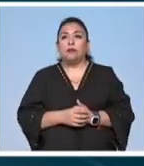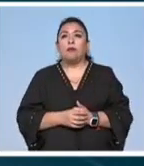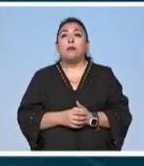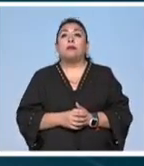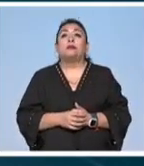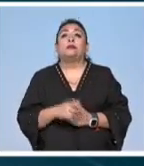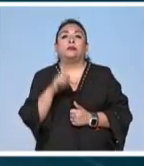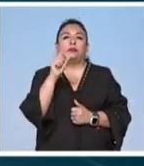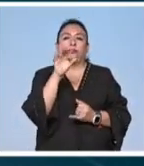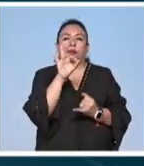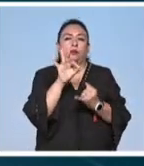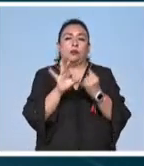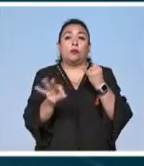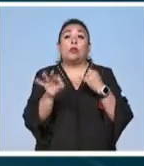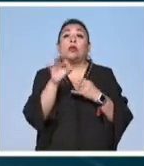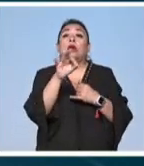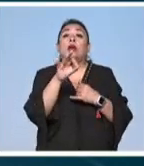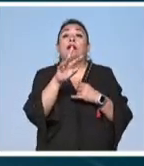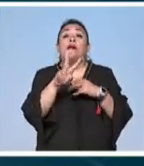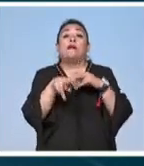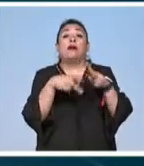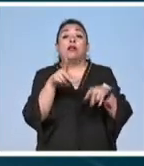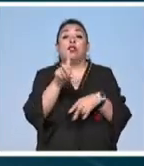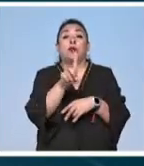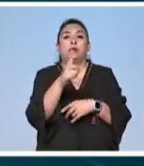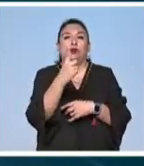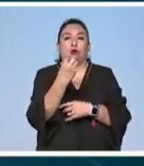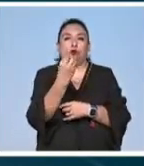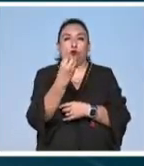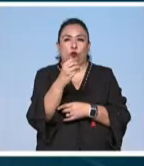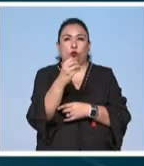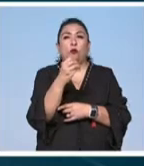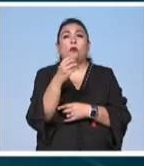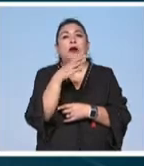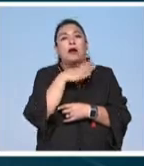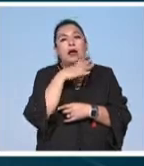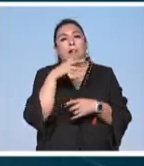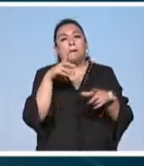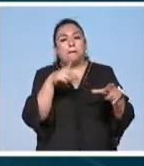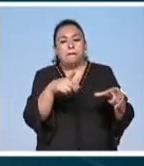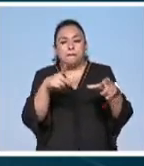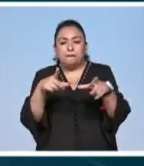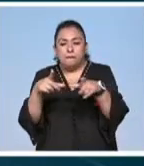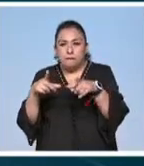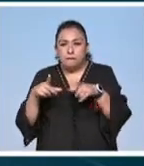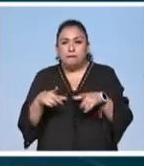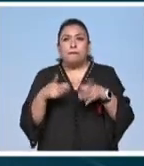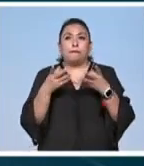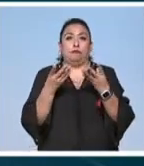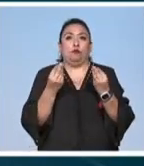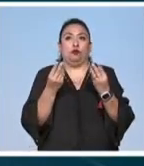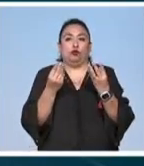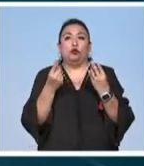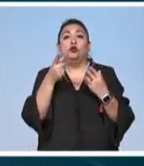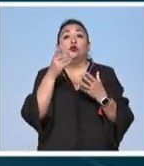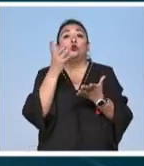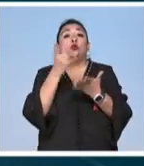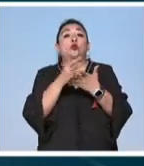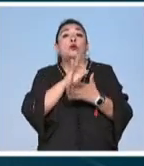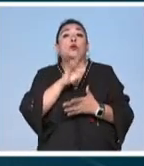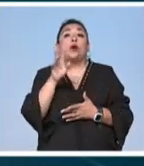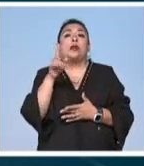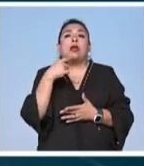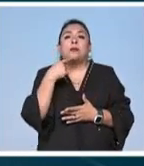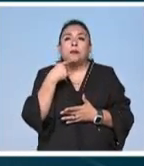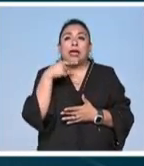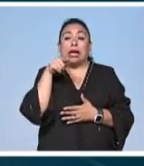los 20 finalistas estarán hasta este domingo primero de octubre ofreciendo sus platillos muchos de los cuales sólo se podrán probar